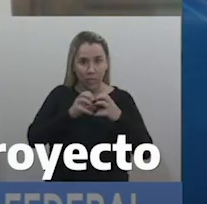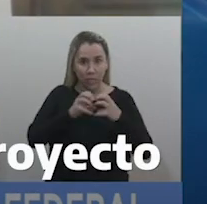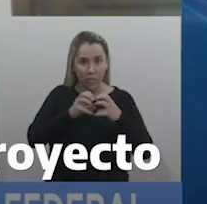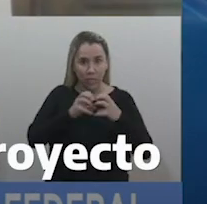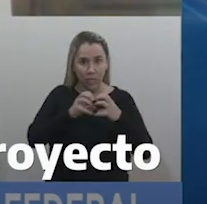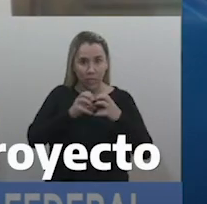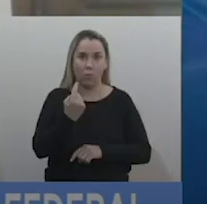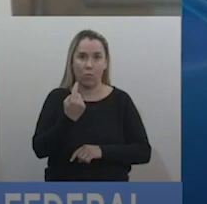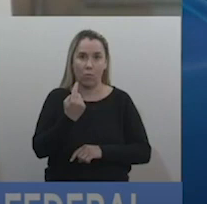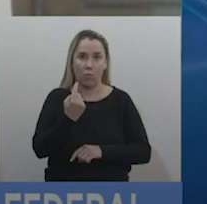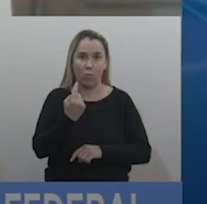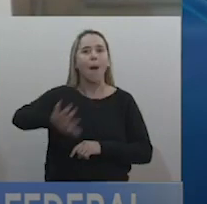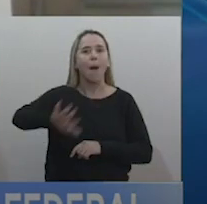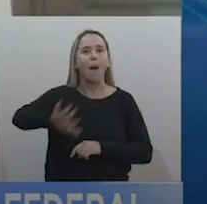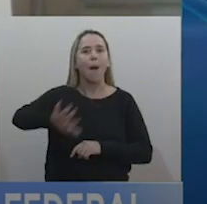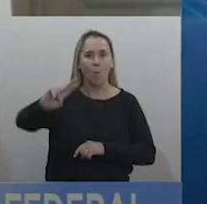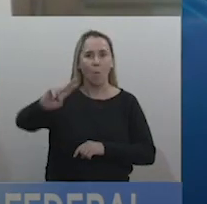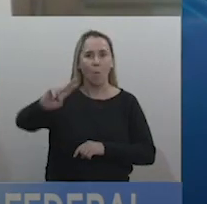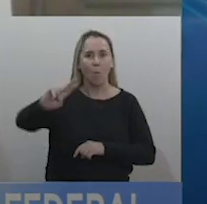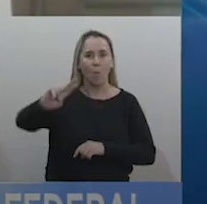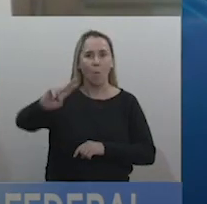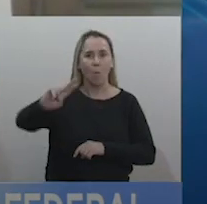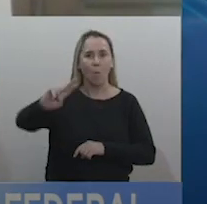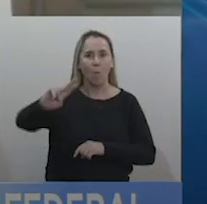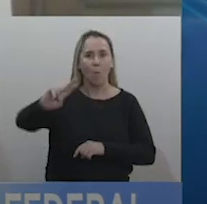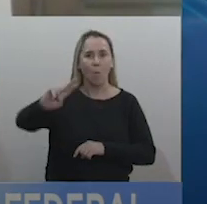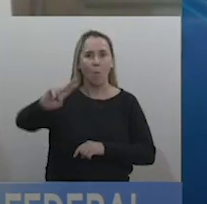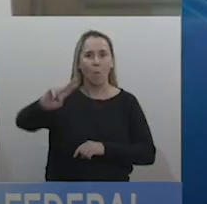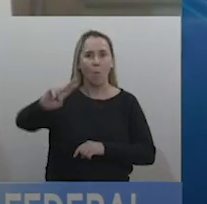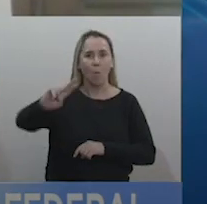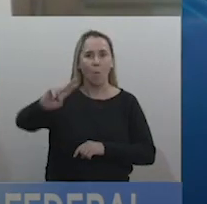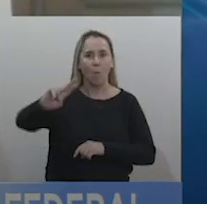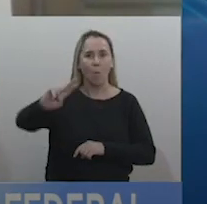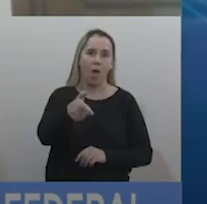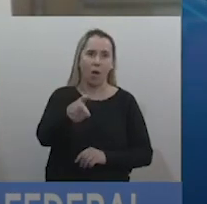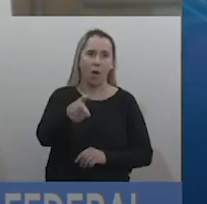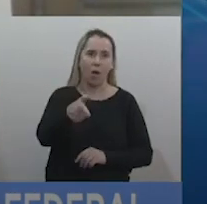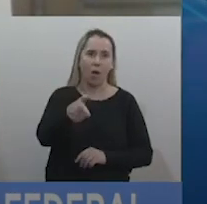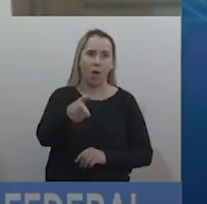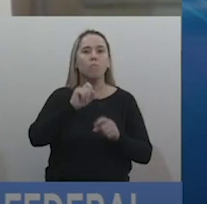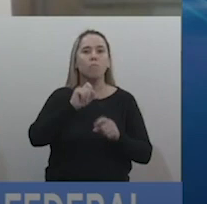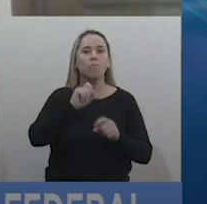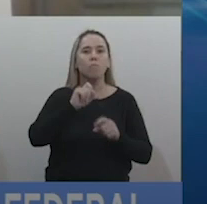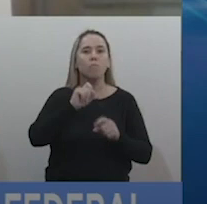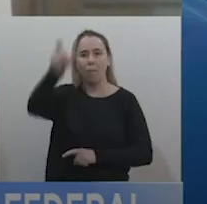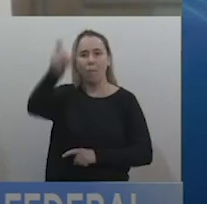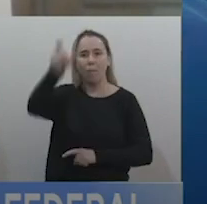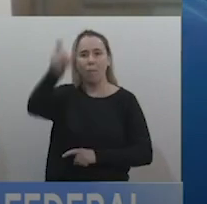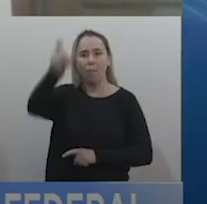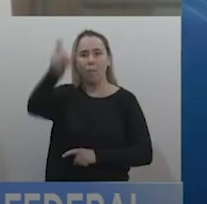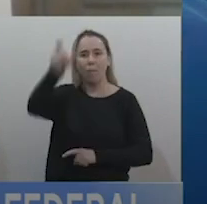la amenaza de muerte que usted ha sufrido por un ciudadano